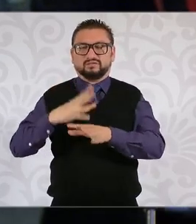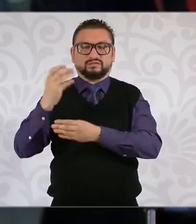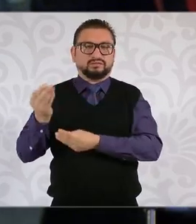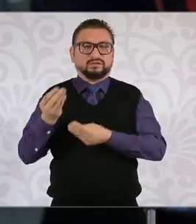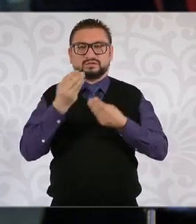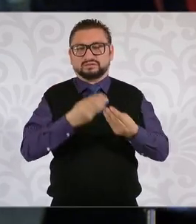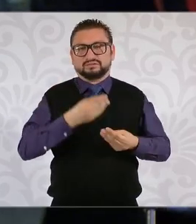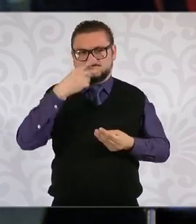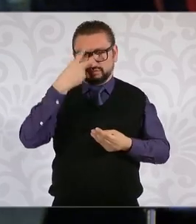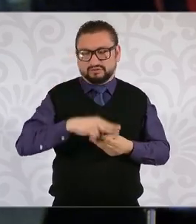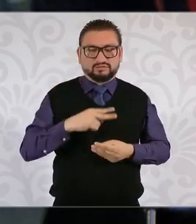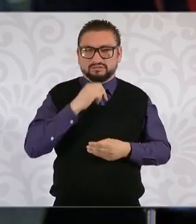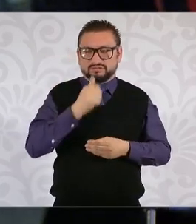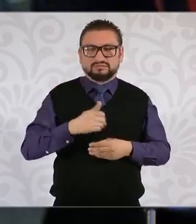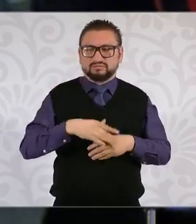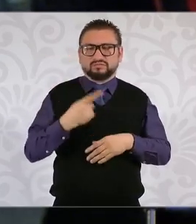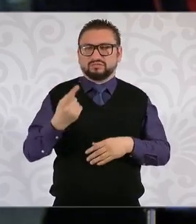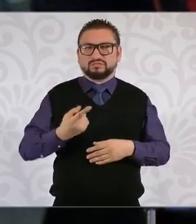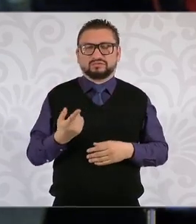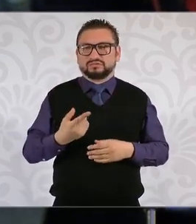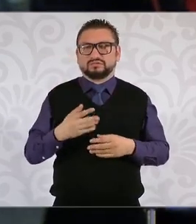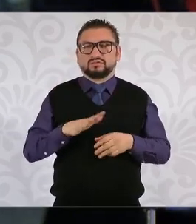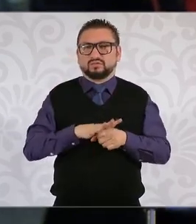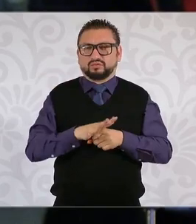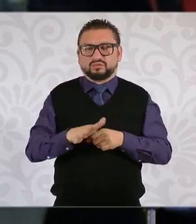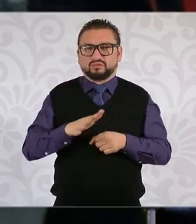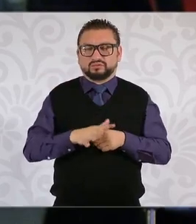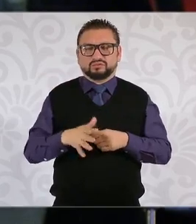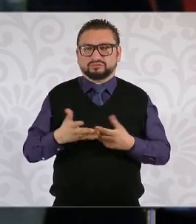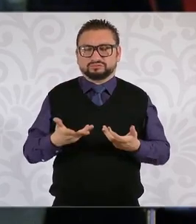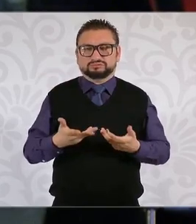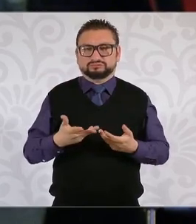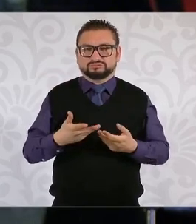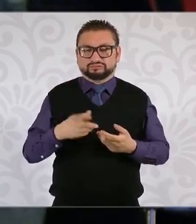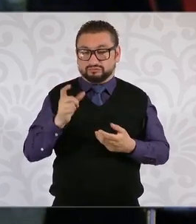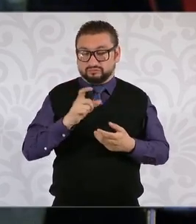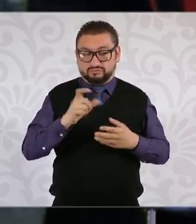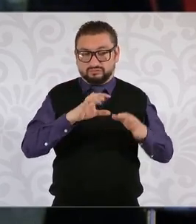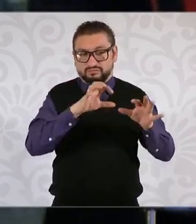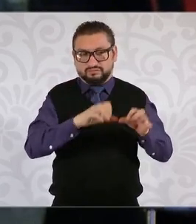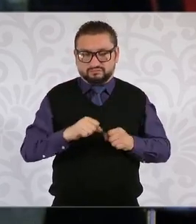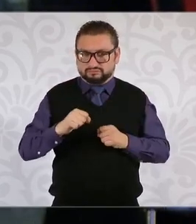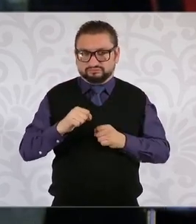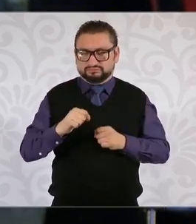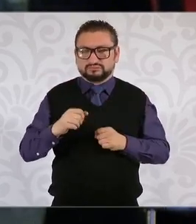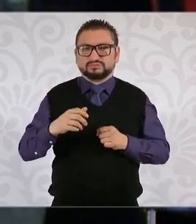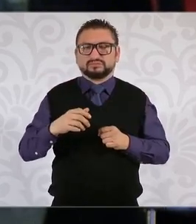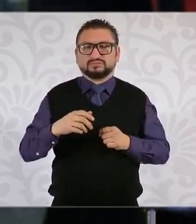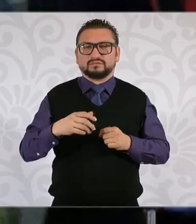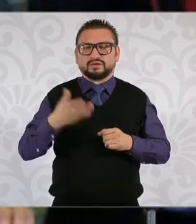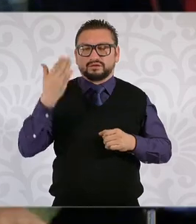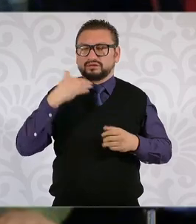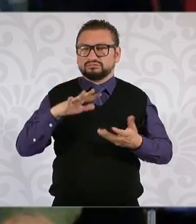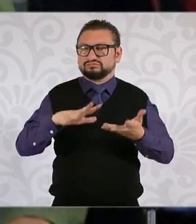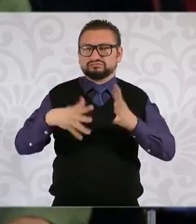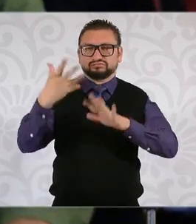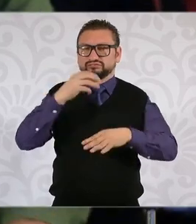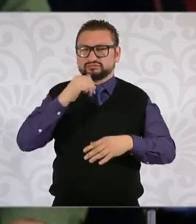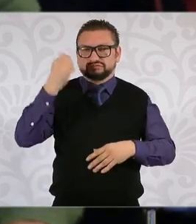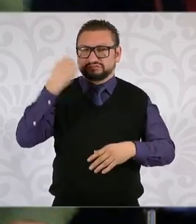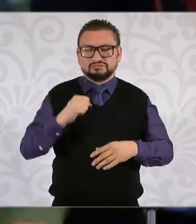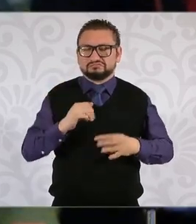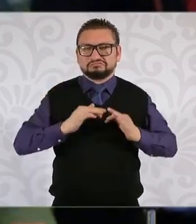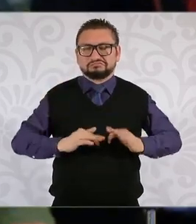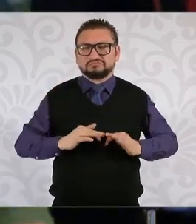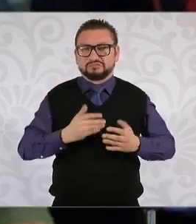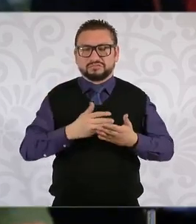y además a qué lo atribuye. A final de cuentas, como bien menciona, antes de la detención no se tenían estos niveles de violencia que en Sinaloa